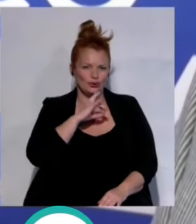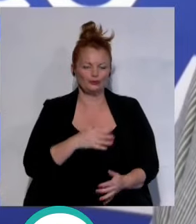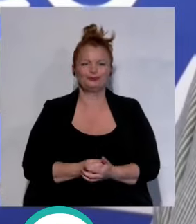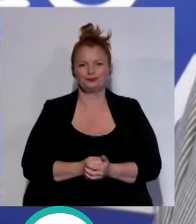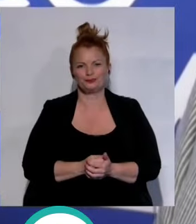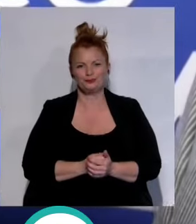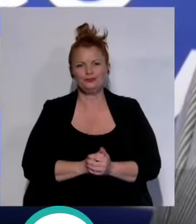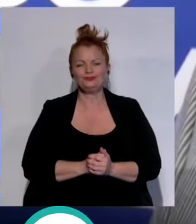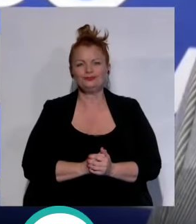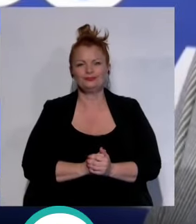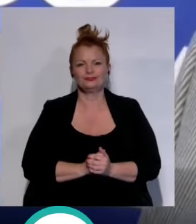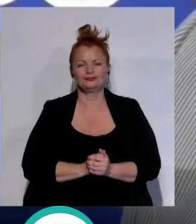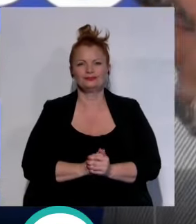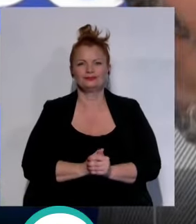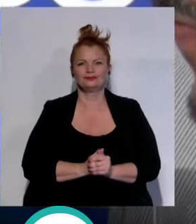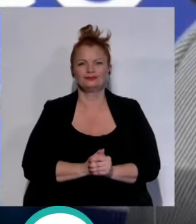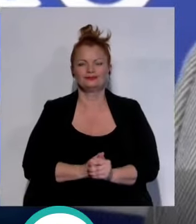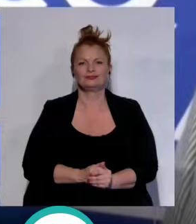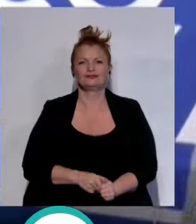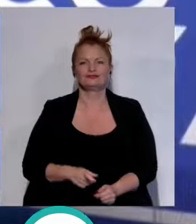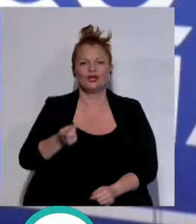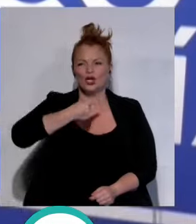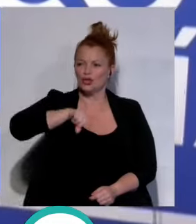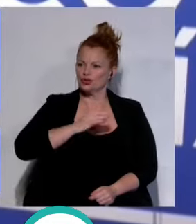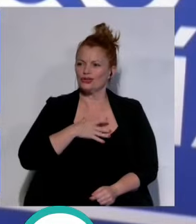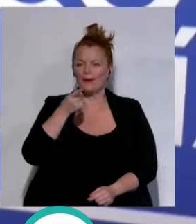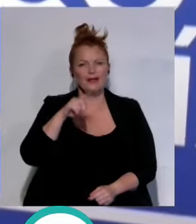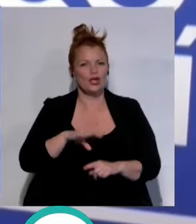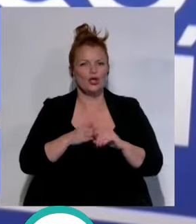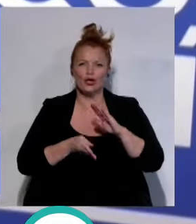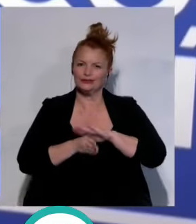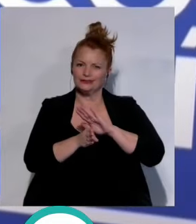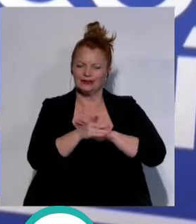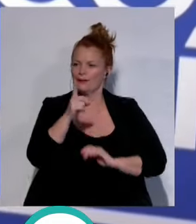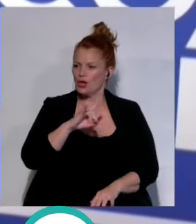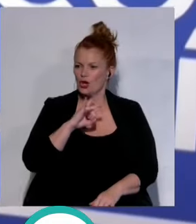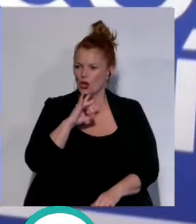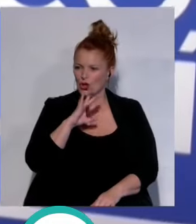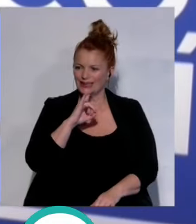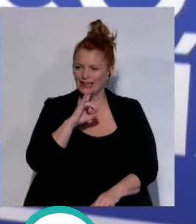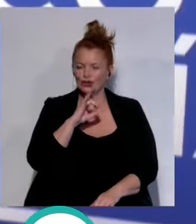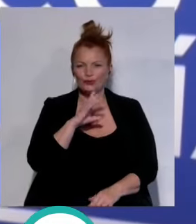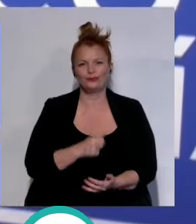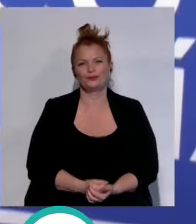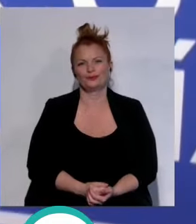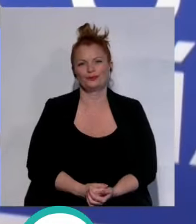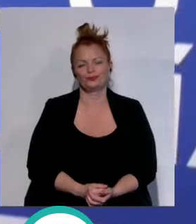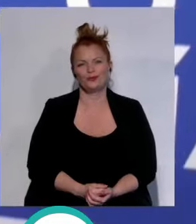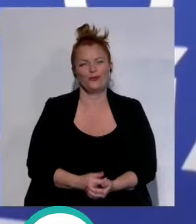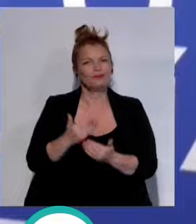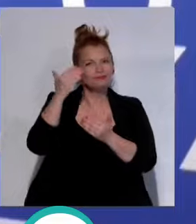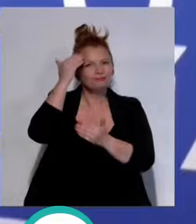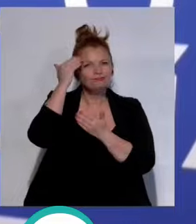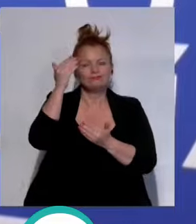pero nosotros también seguimos contentos y lo guardamos